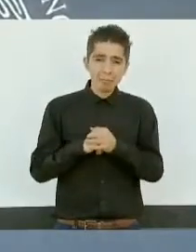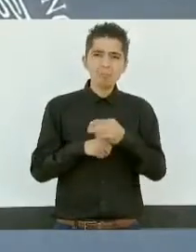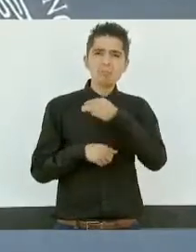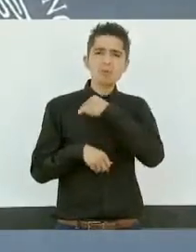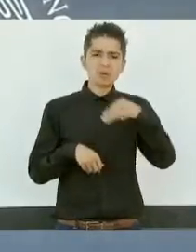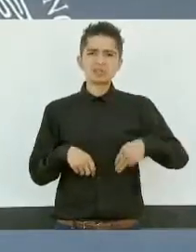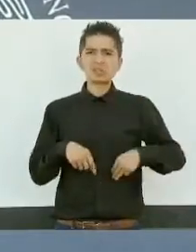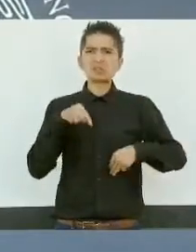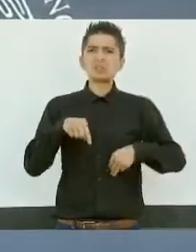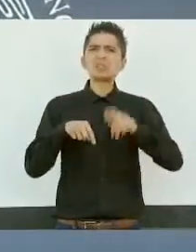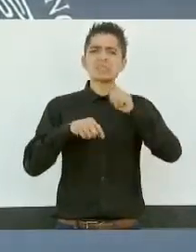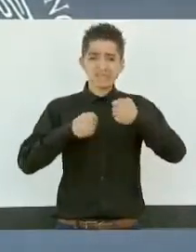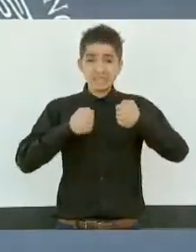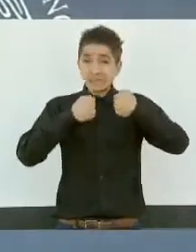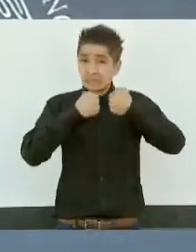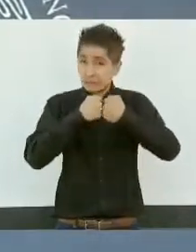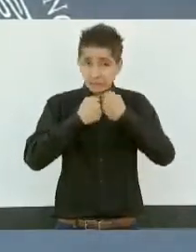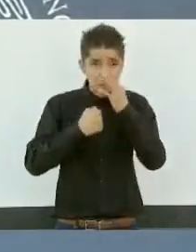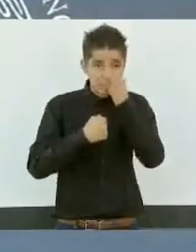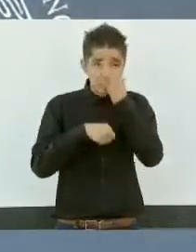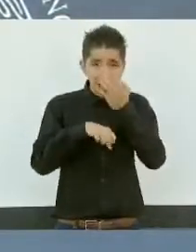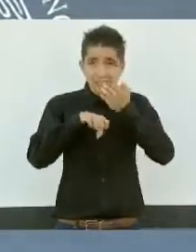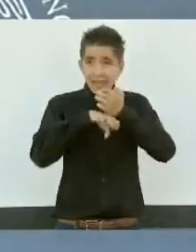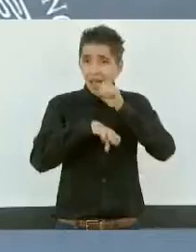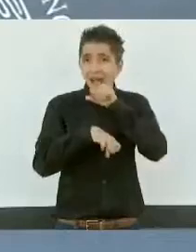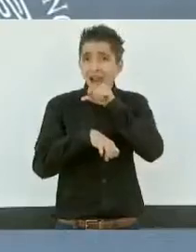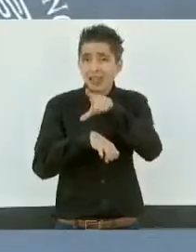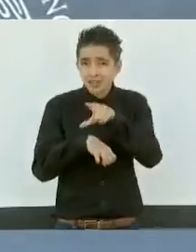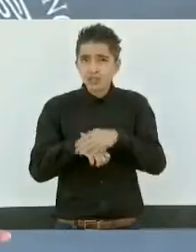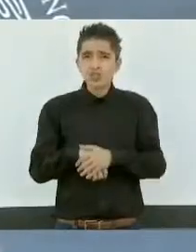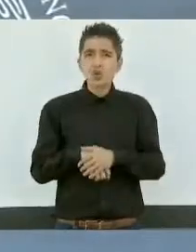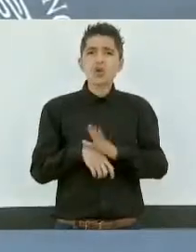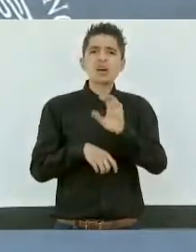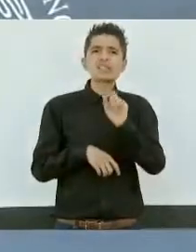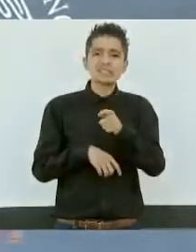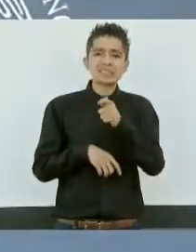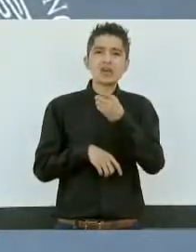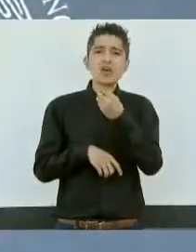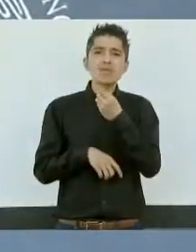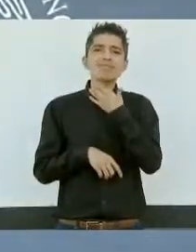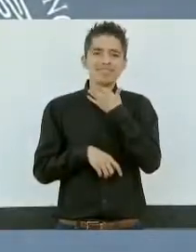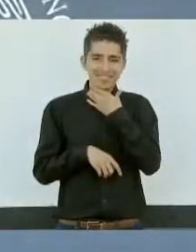municipio frontera con el Estado de Jalisco, Cotija de la Paz.